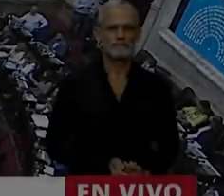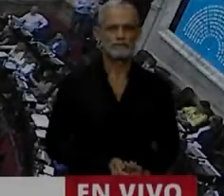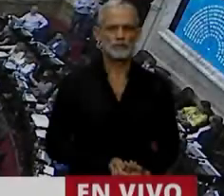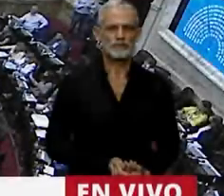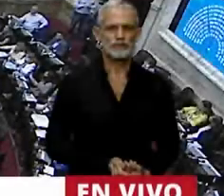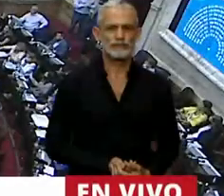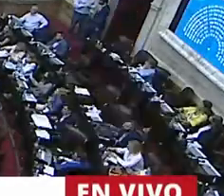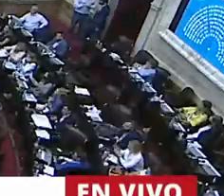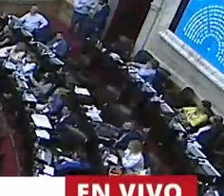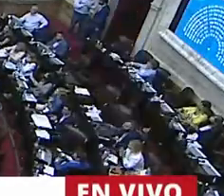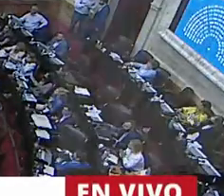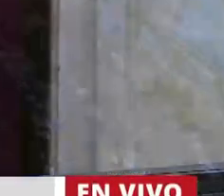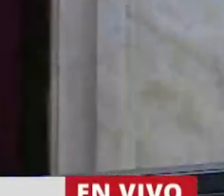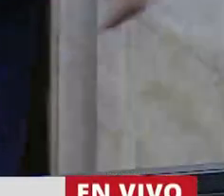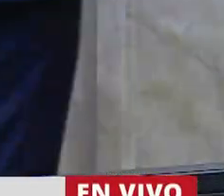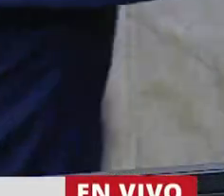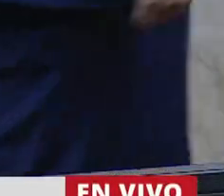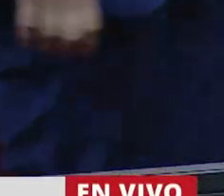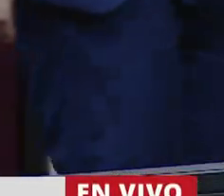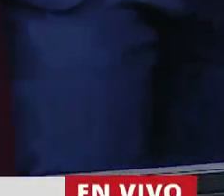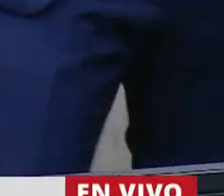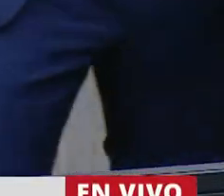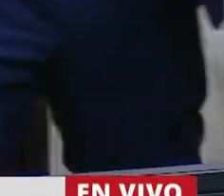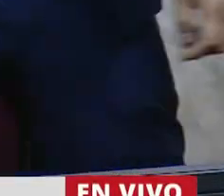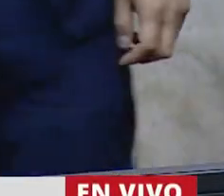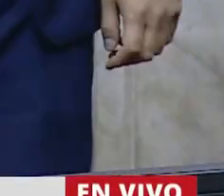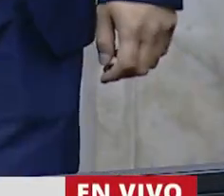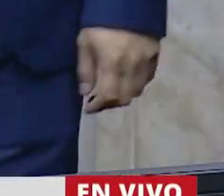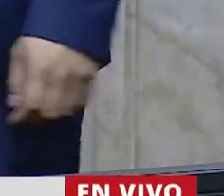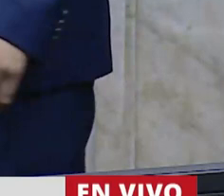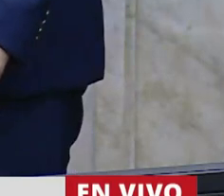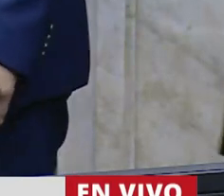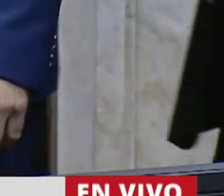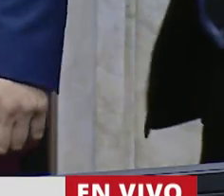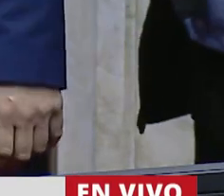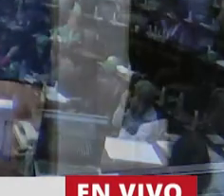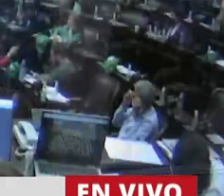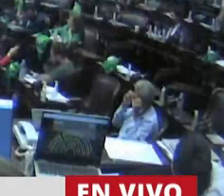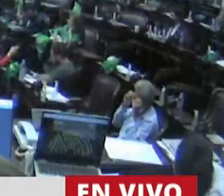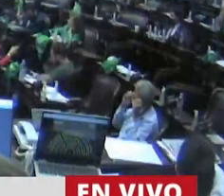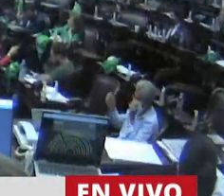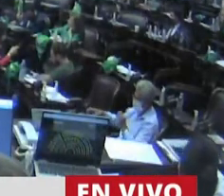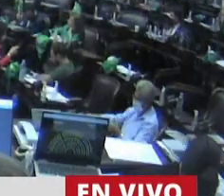En uso de la palabra, diputado por la provincia de Misiones, Héctor Bárbaro.